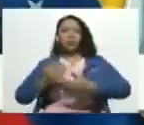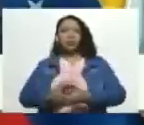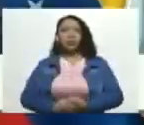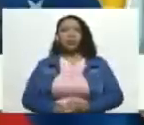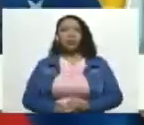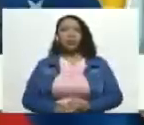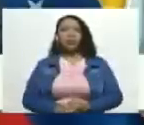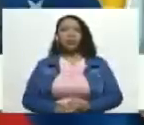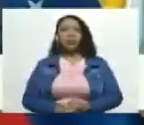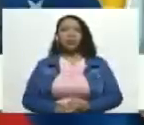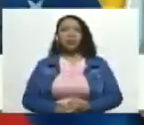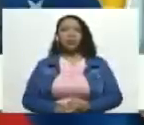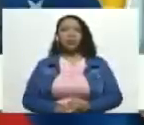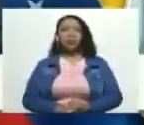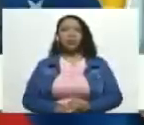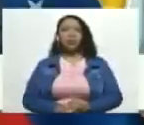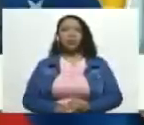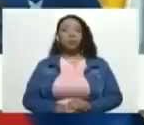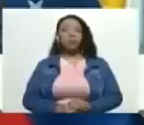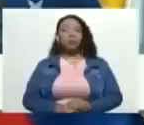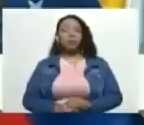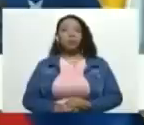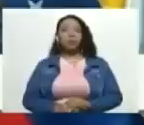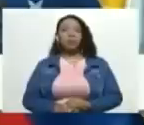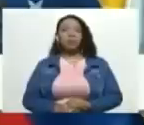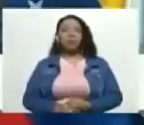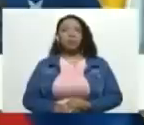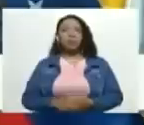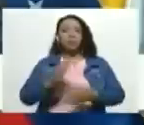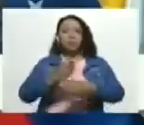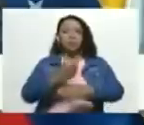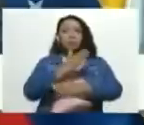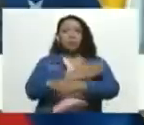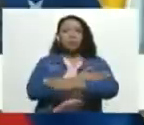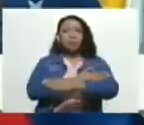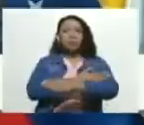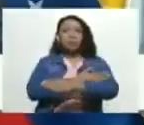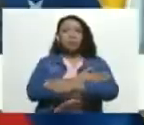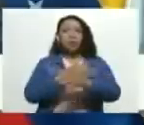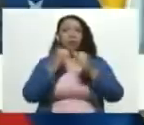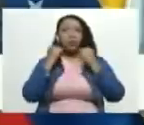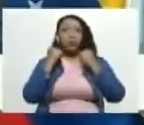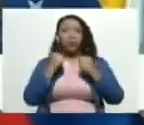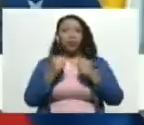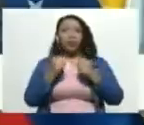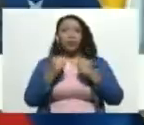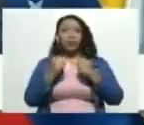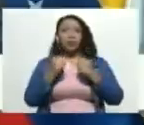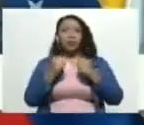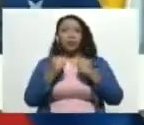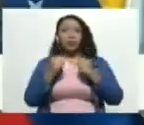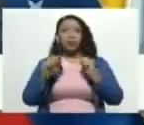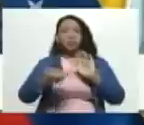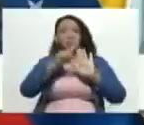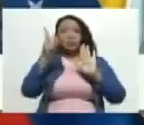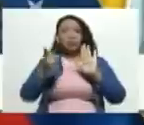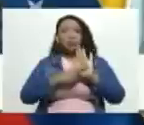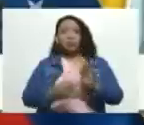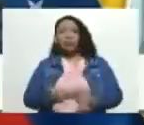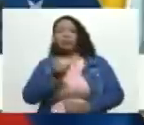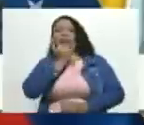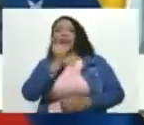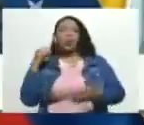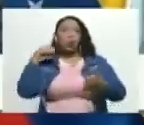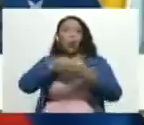de un gobierno ficticio, posteriormente intentos totalmente fallidos de